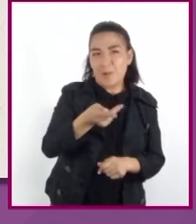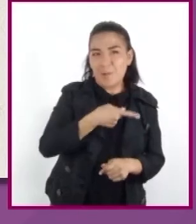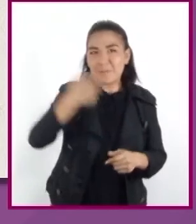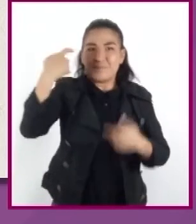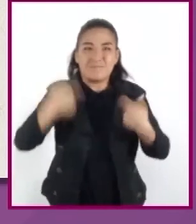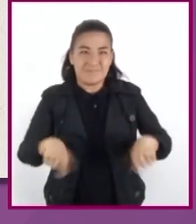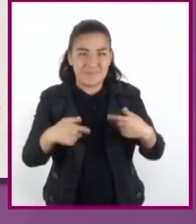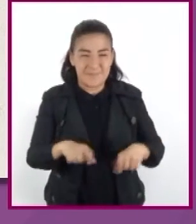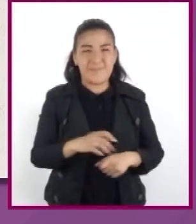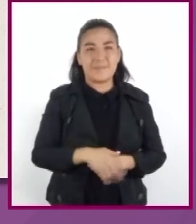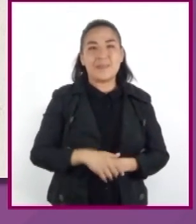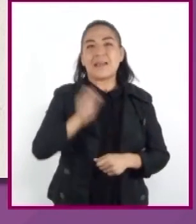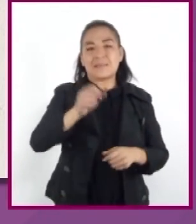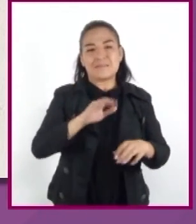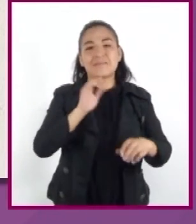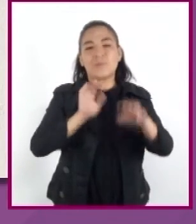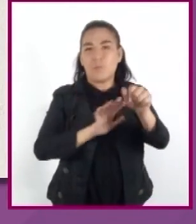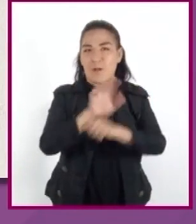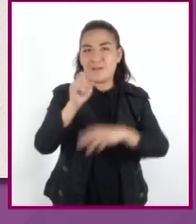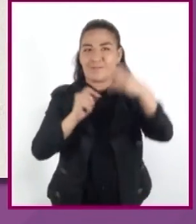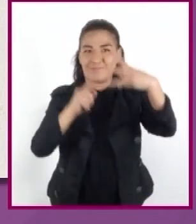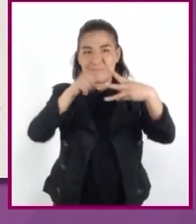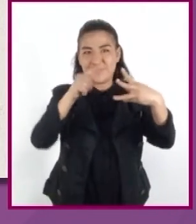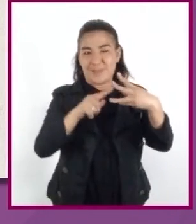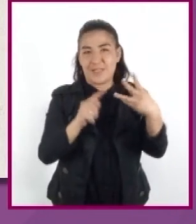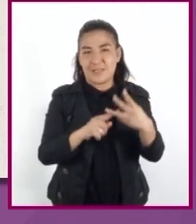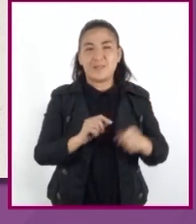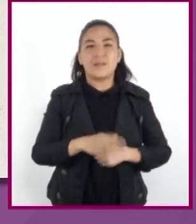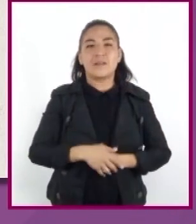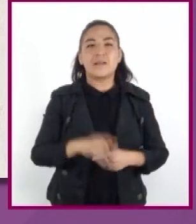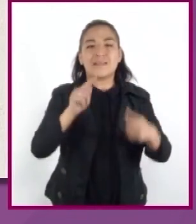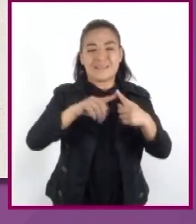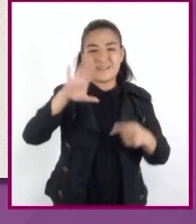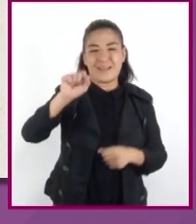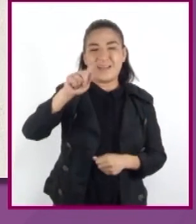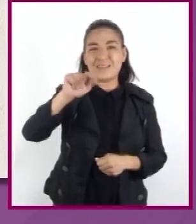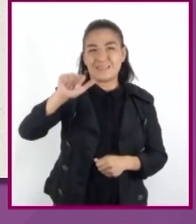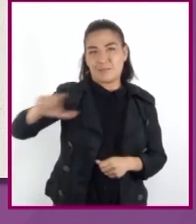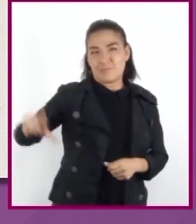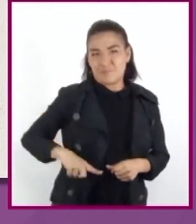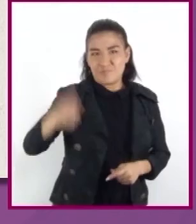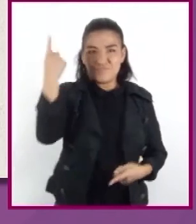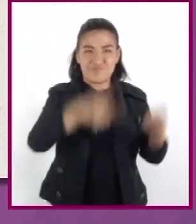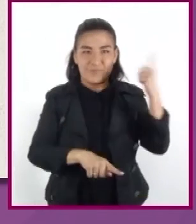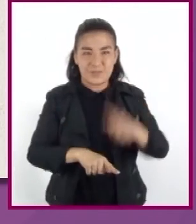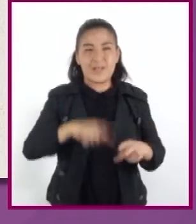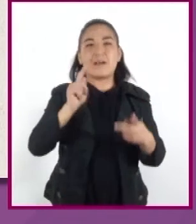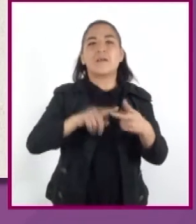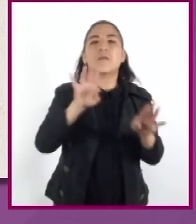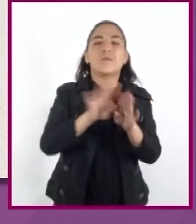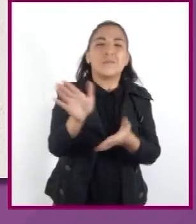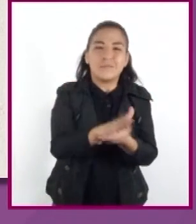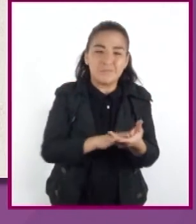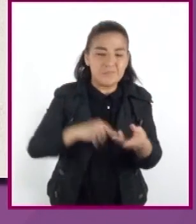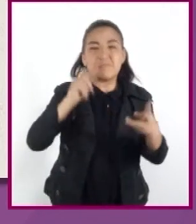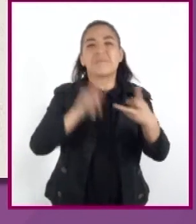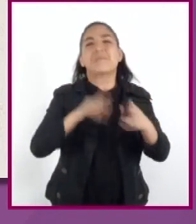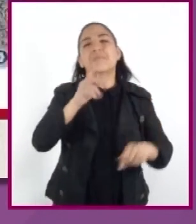se distinguen tres grupos sociales principales, la casta gobernante, los nobles y la gente común.